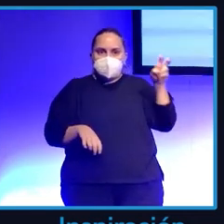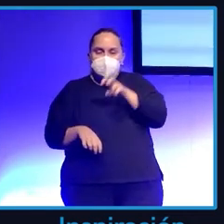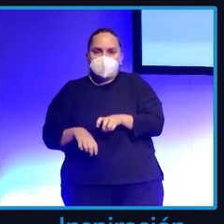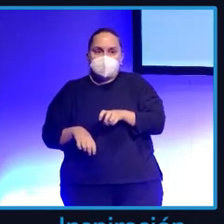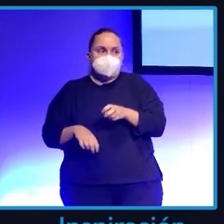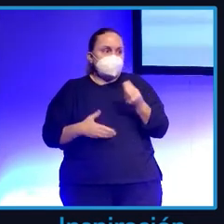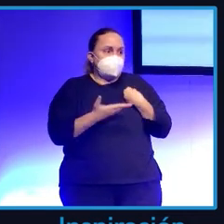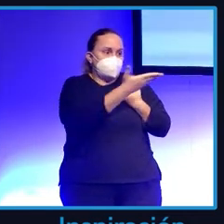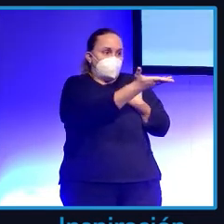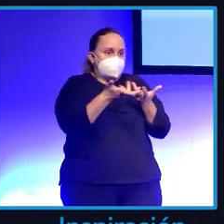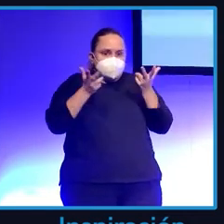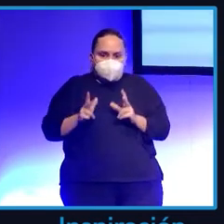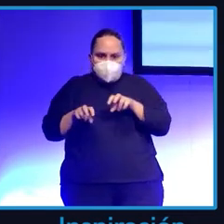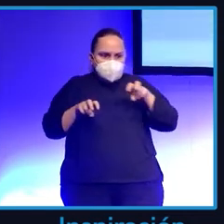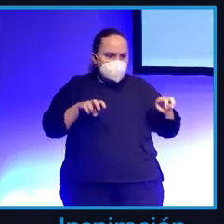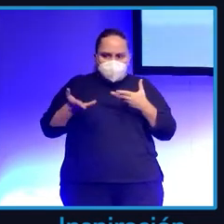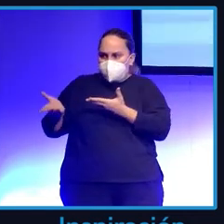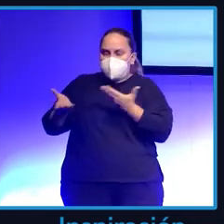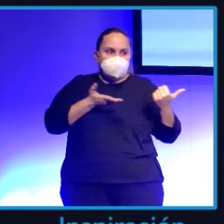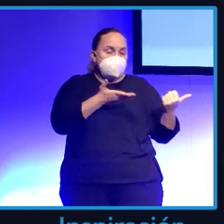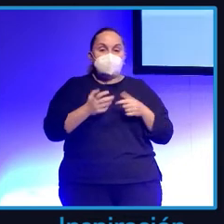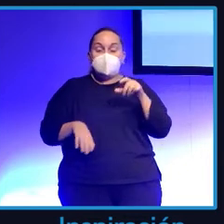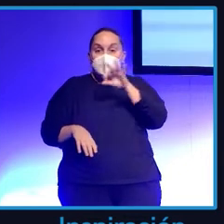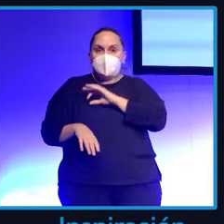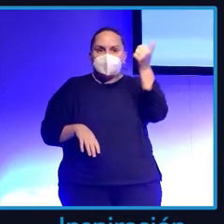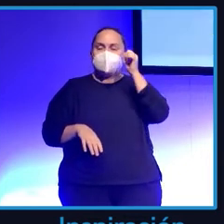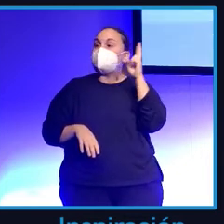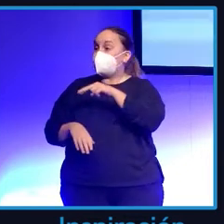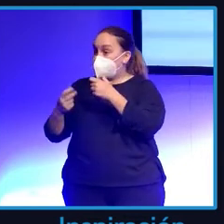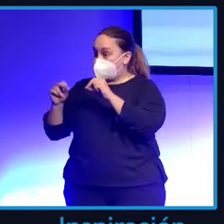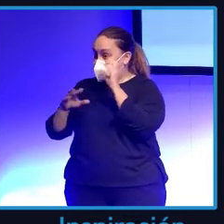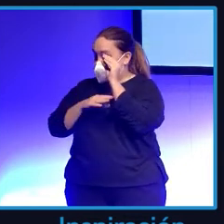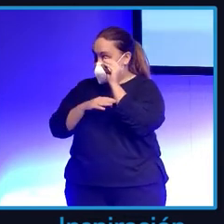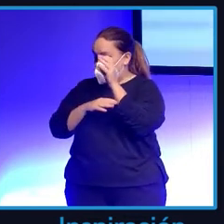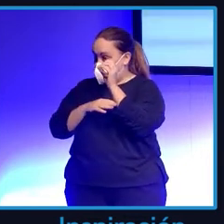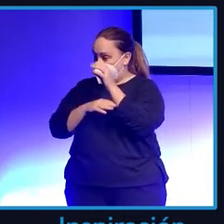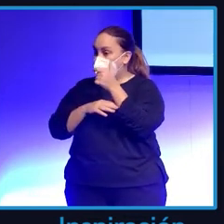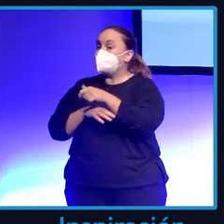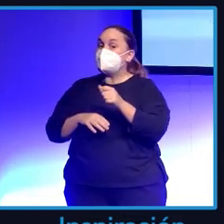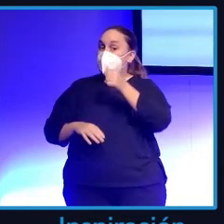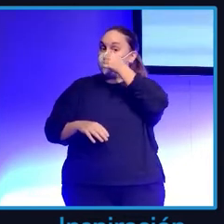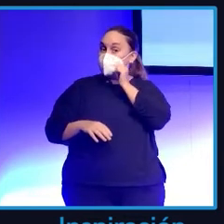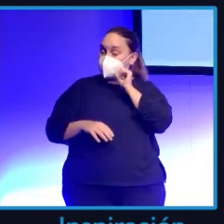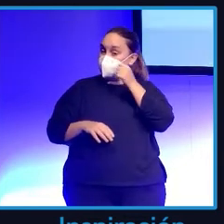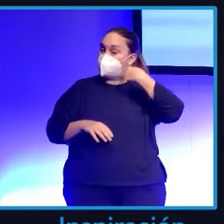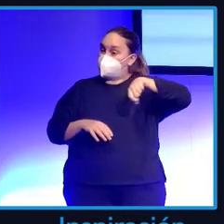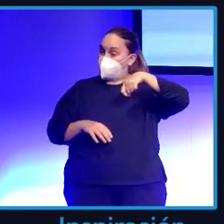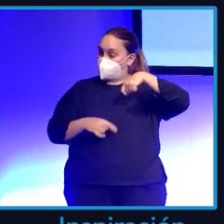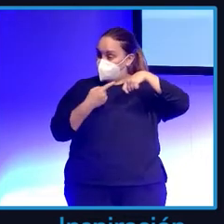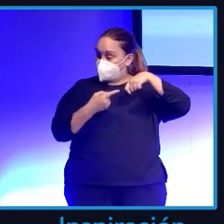bueno, como estás tú, así. Y llegó un señor y me dijo, bueno, cuando acabe la charla, Pedro Sánchez se irá hacia